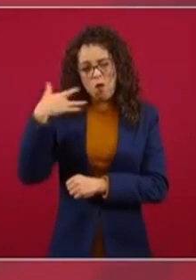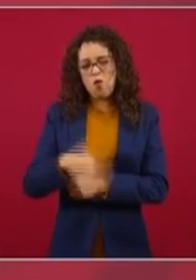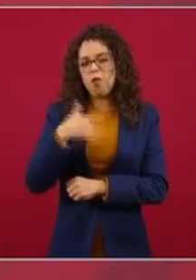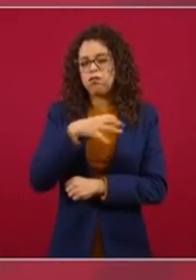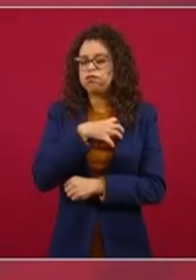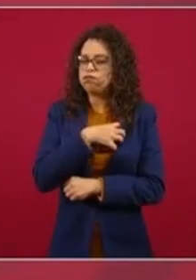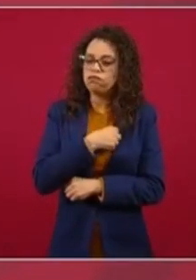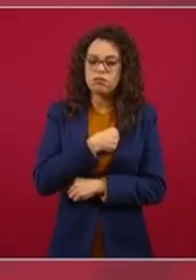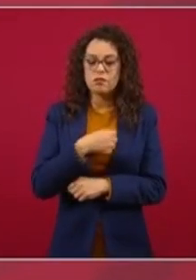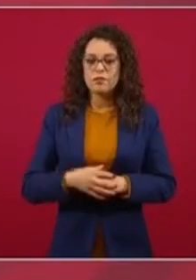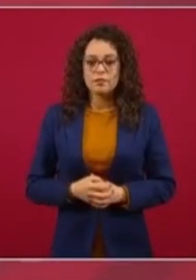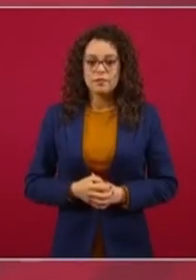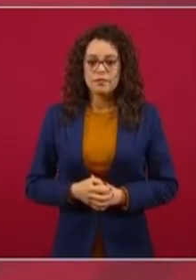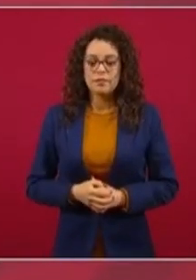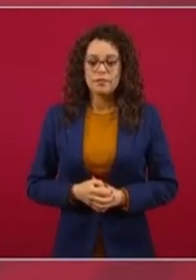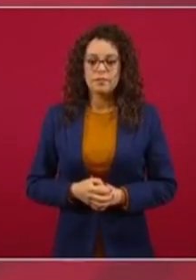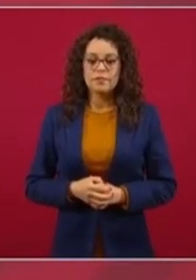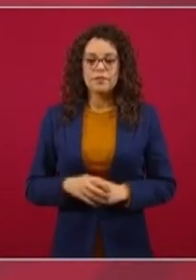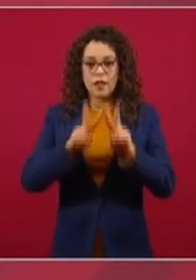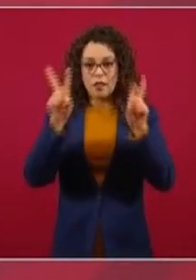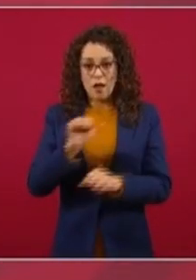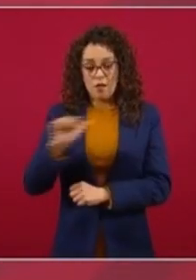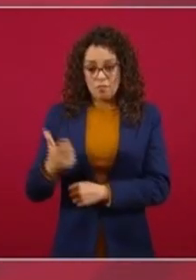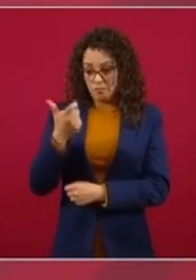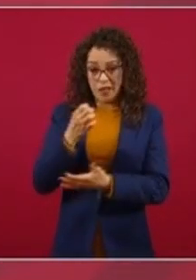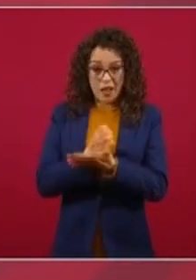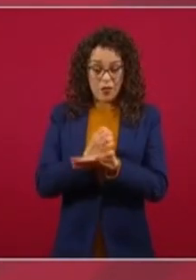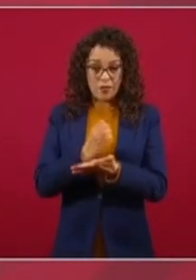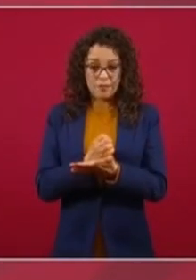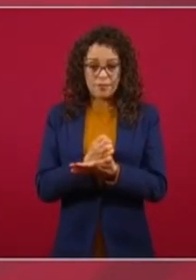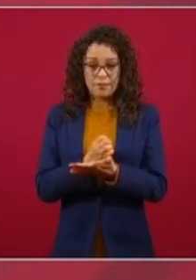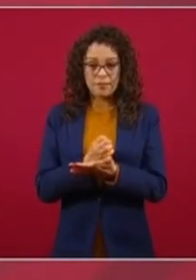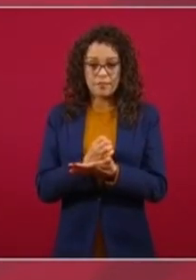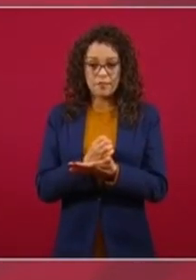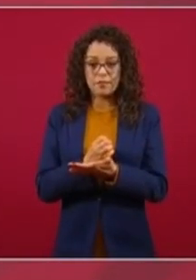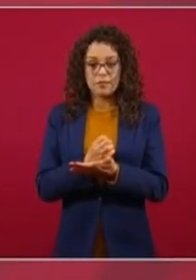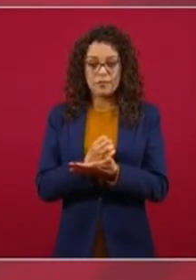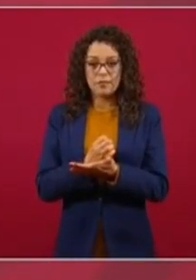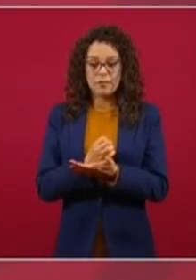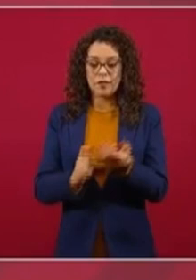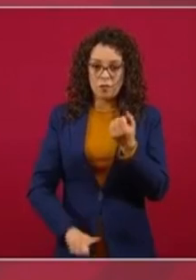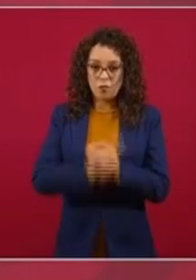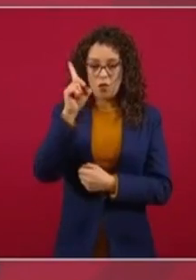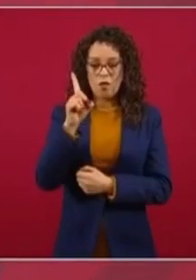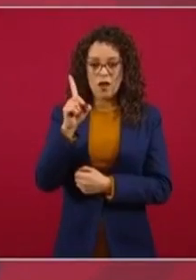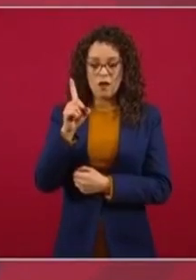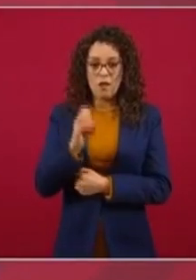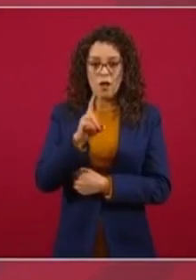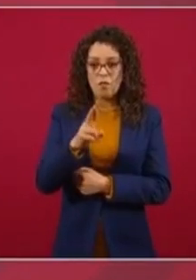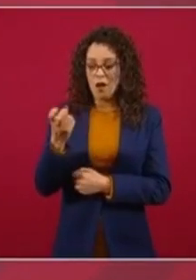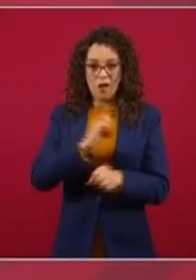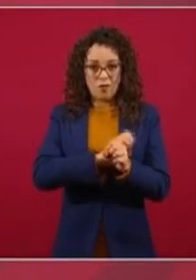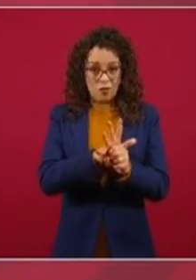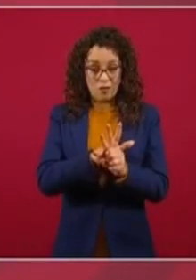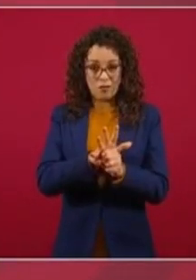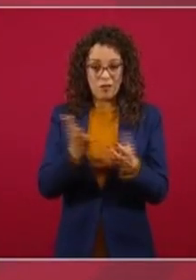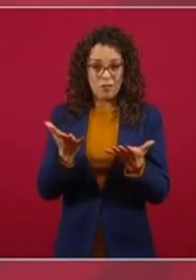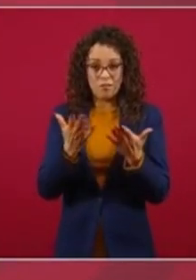La parte económica, la crisis que produjo o precipitó la pandemia,